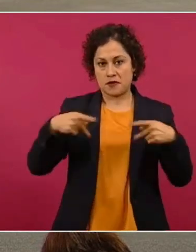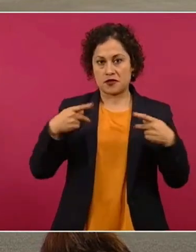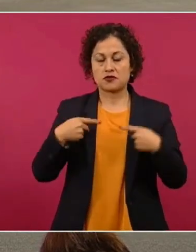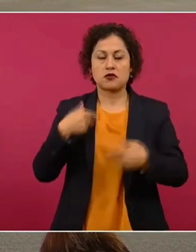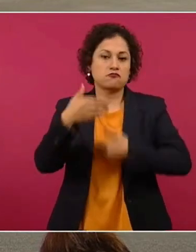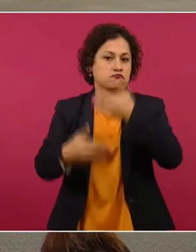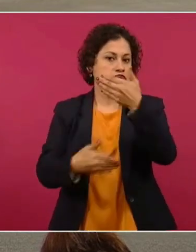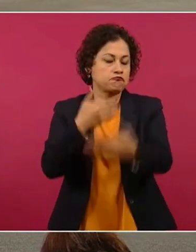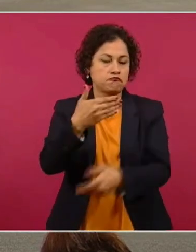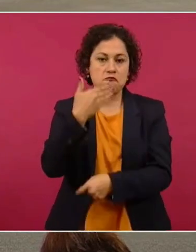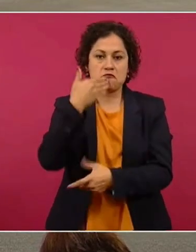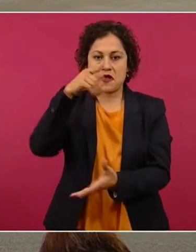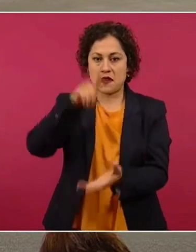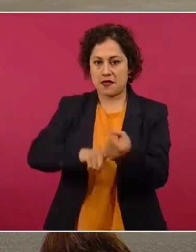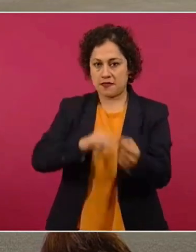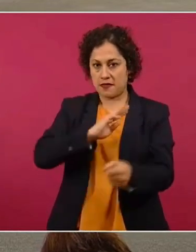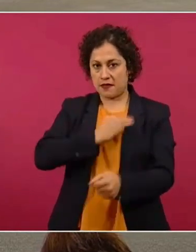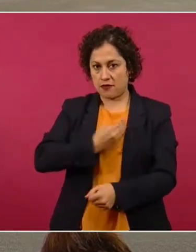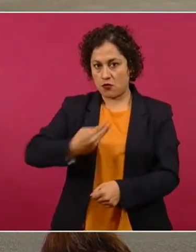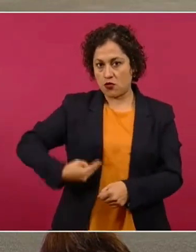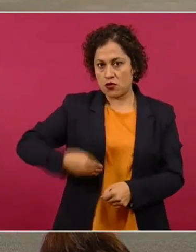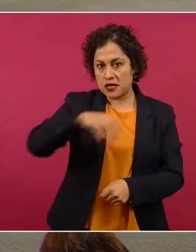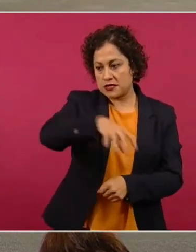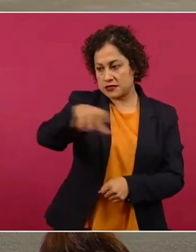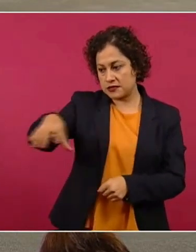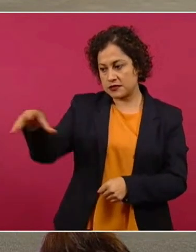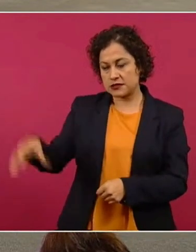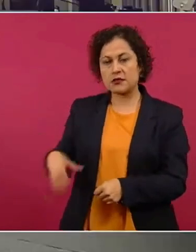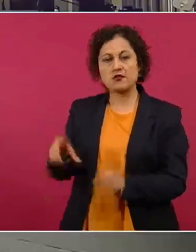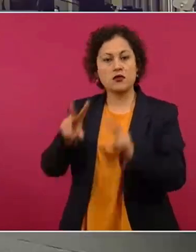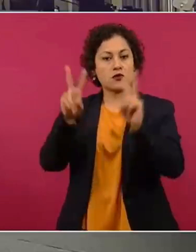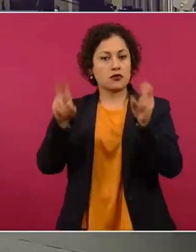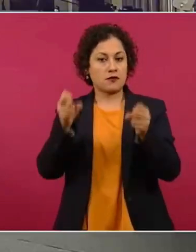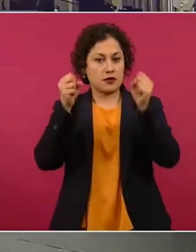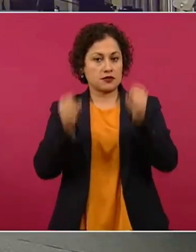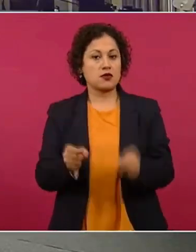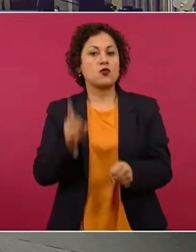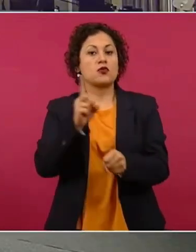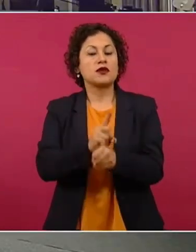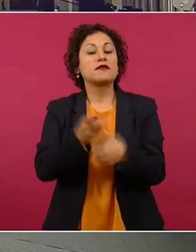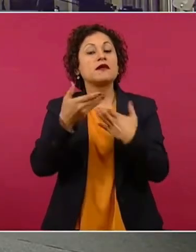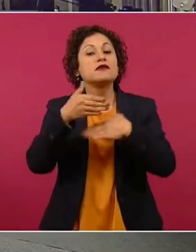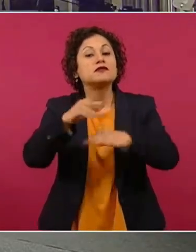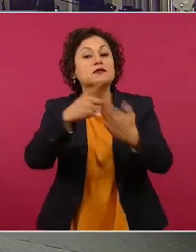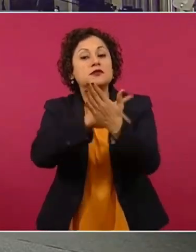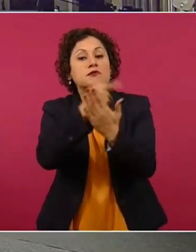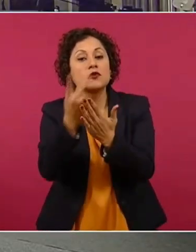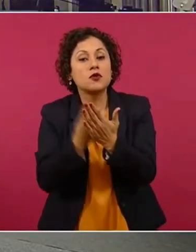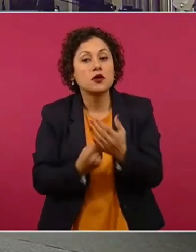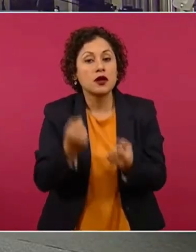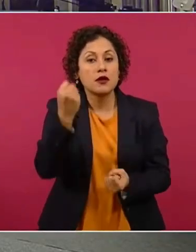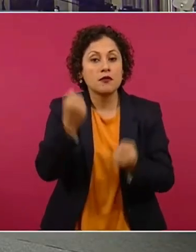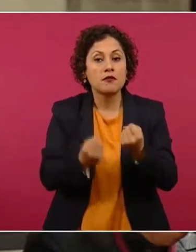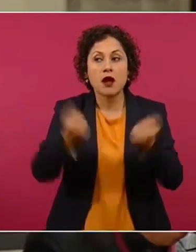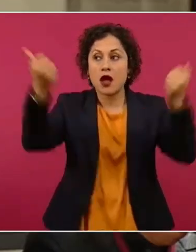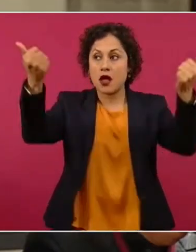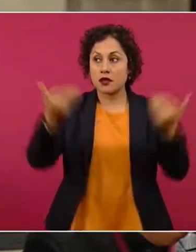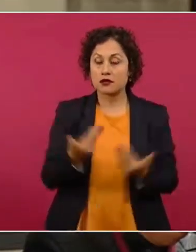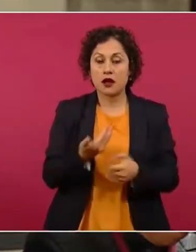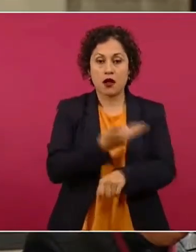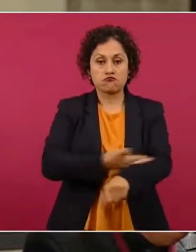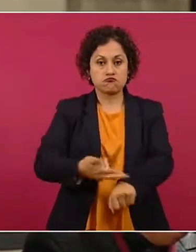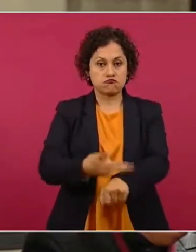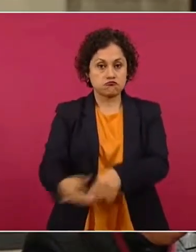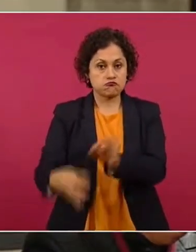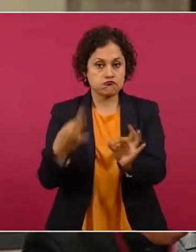a los municipios también, al asunto de la seguridad con el registro de vehículos de procedencia extranjera. Entonces la petición, señor